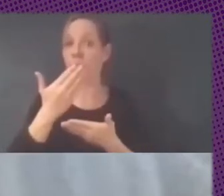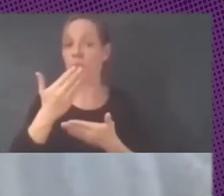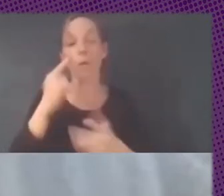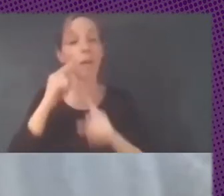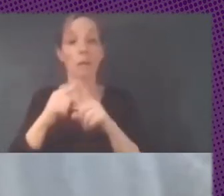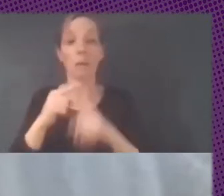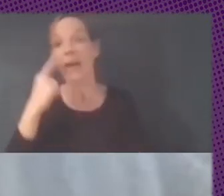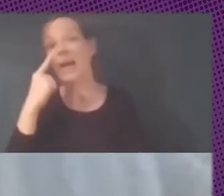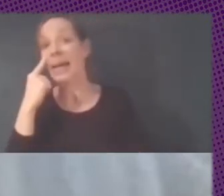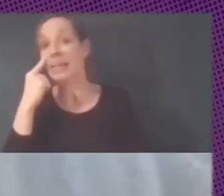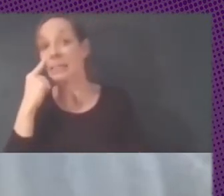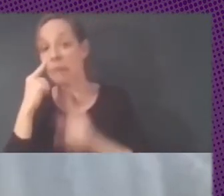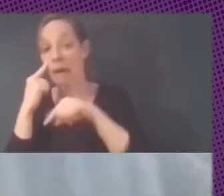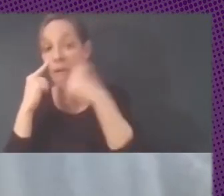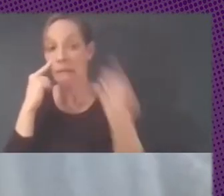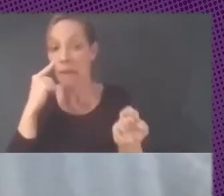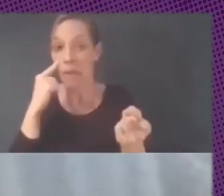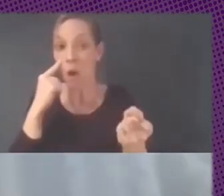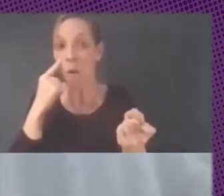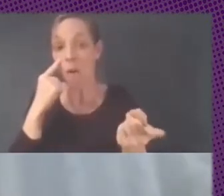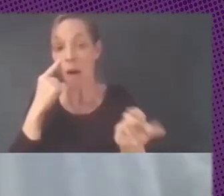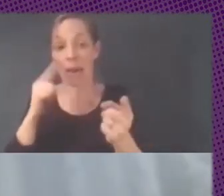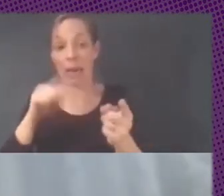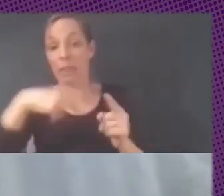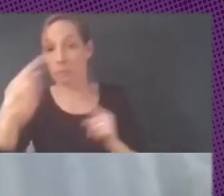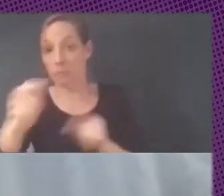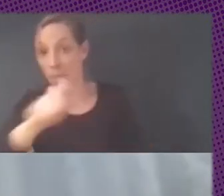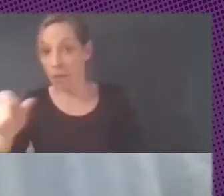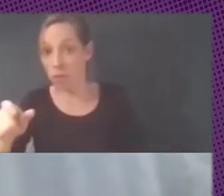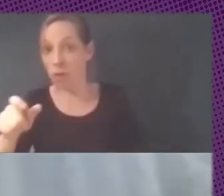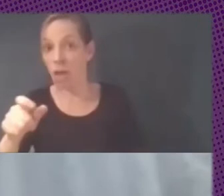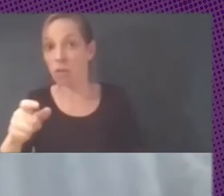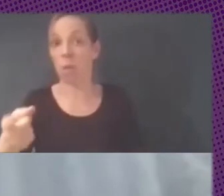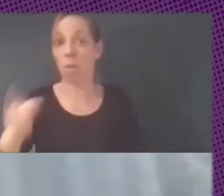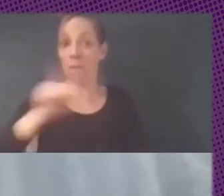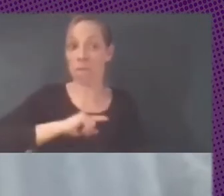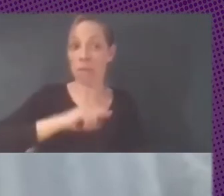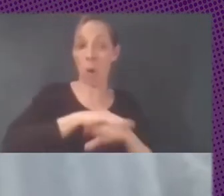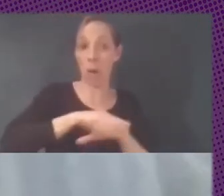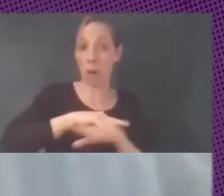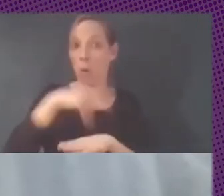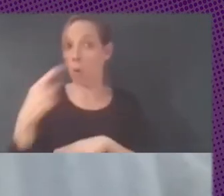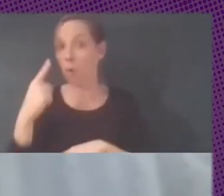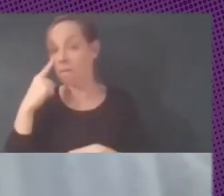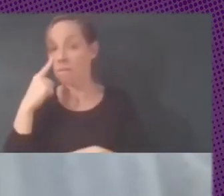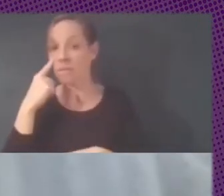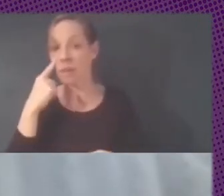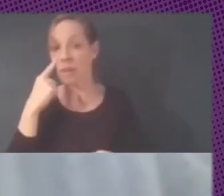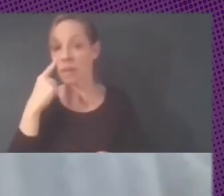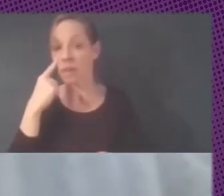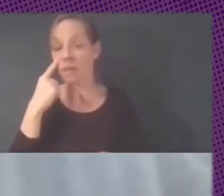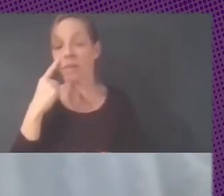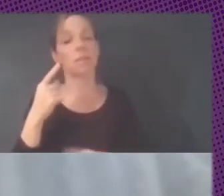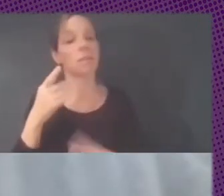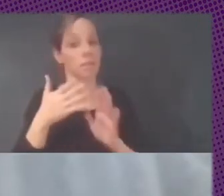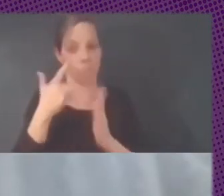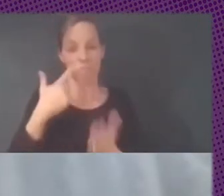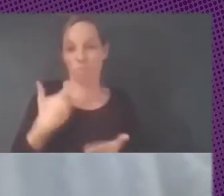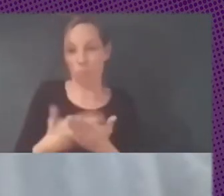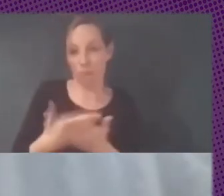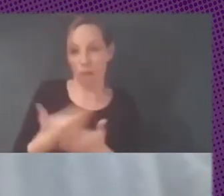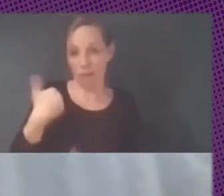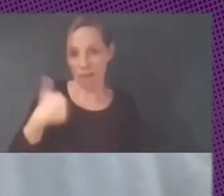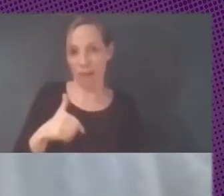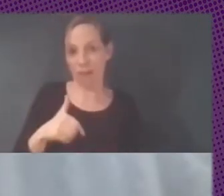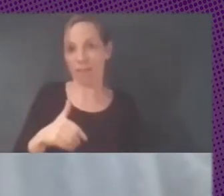espiarse entre ellos espiarnos a nosotros entonces cada vez más se hace necesario que los estados